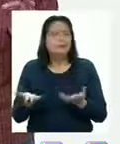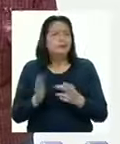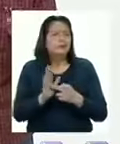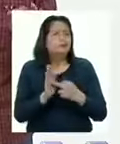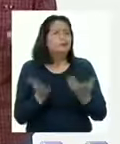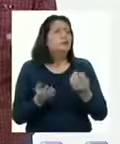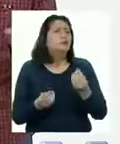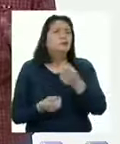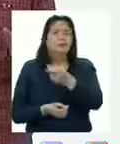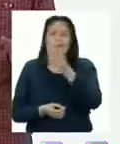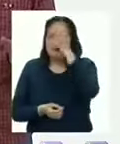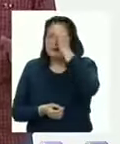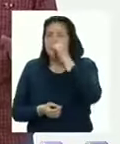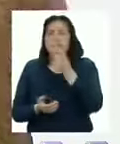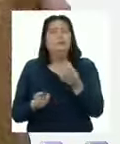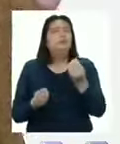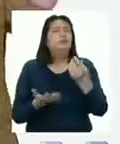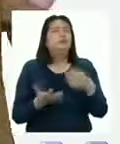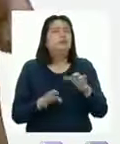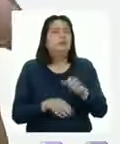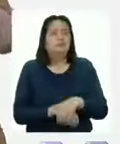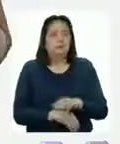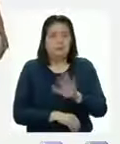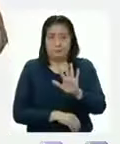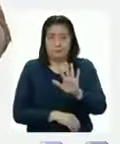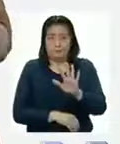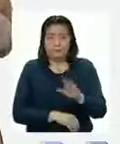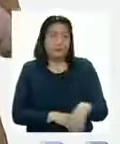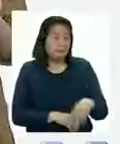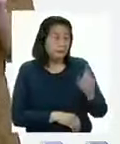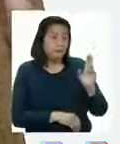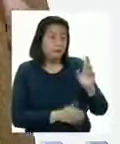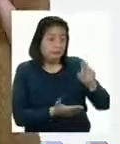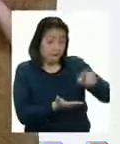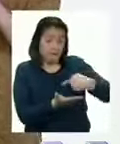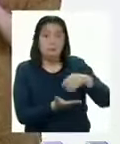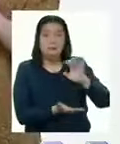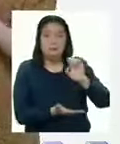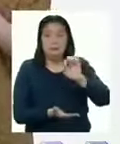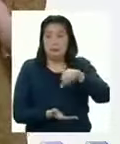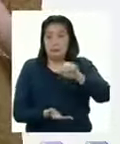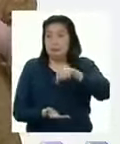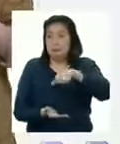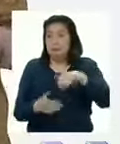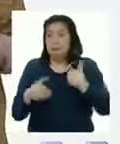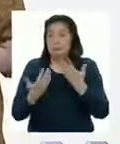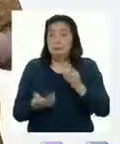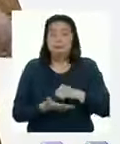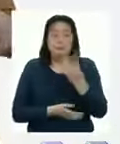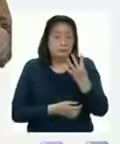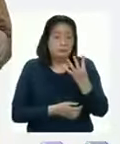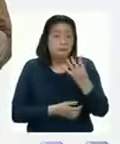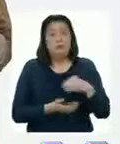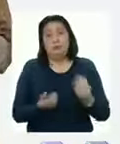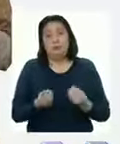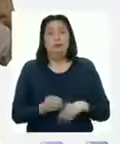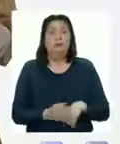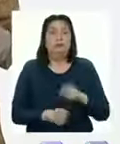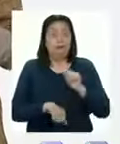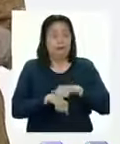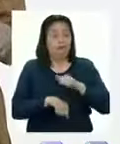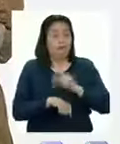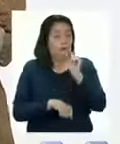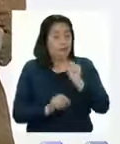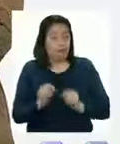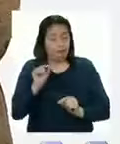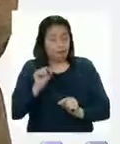¿Qué dicen chicos y chicas en casa? Profesor, Esmeralda nos escribe y nos dice que sí se puede representar el cuatro Se puede colocar